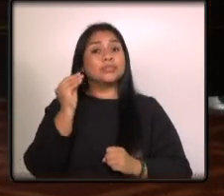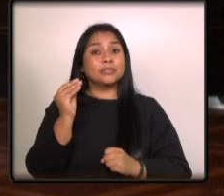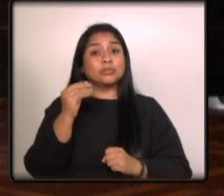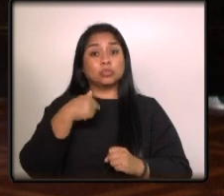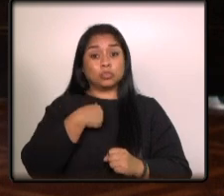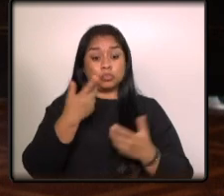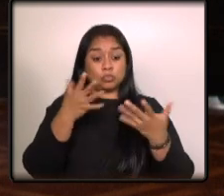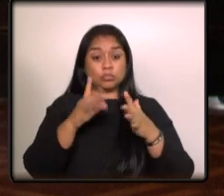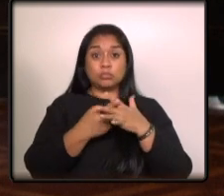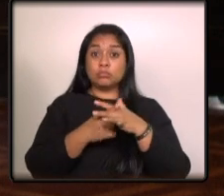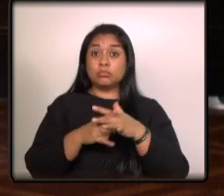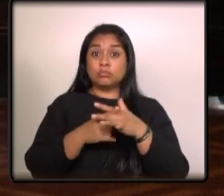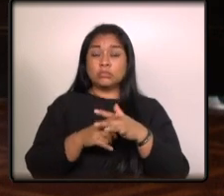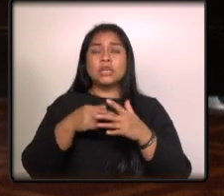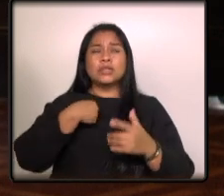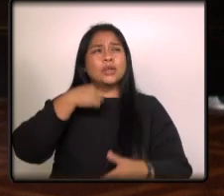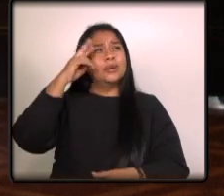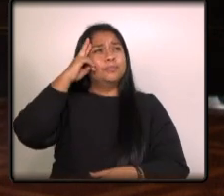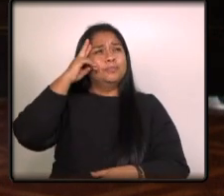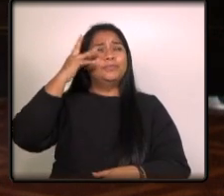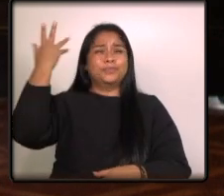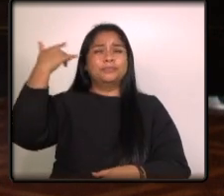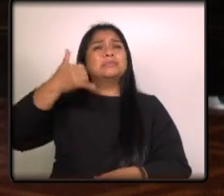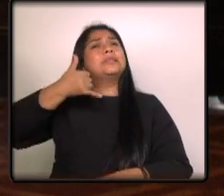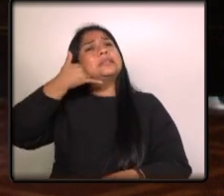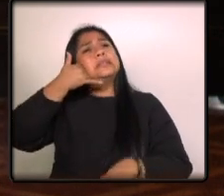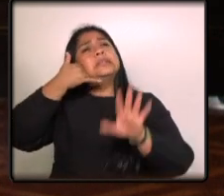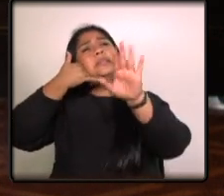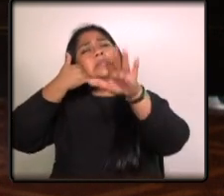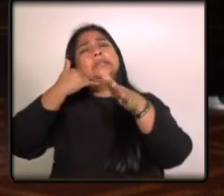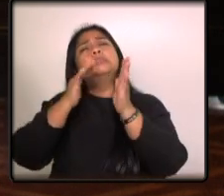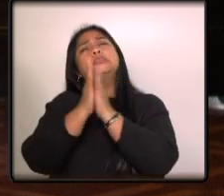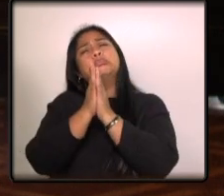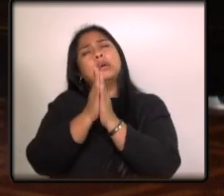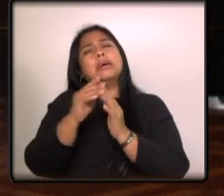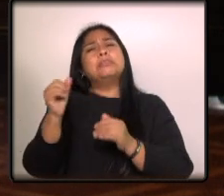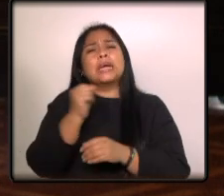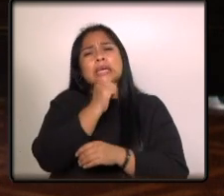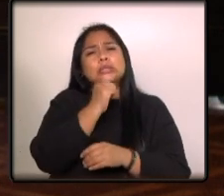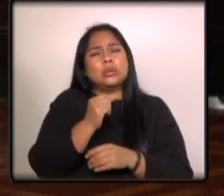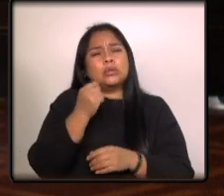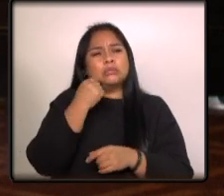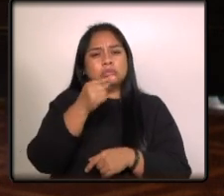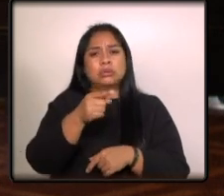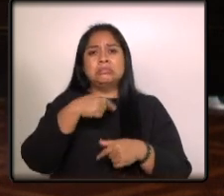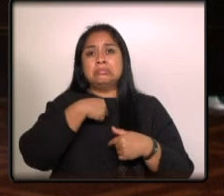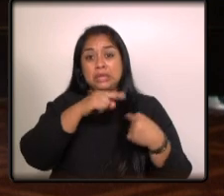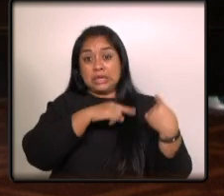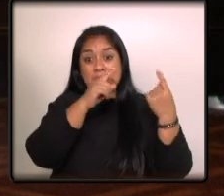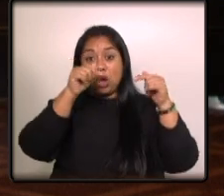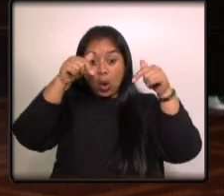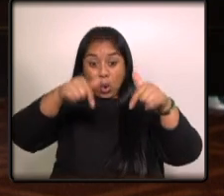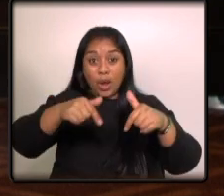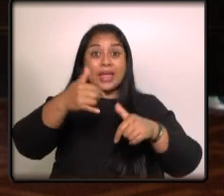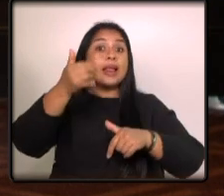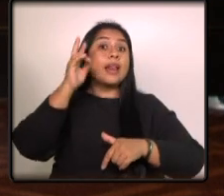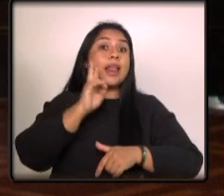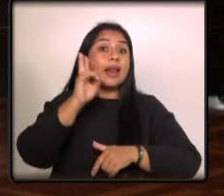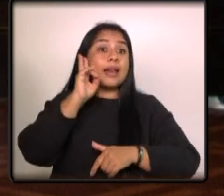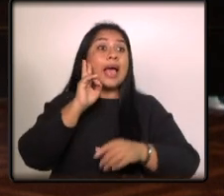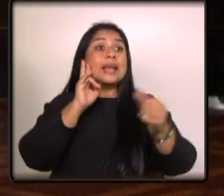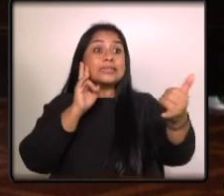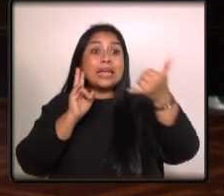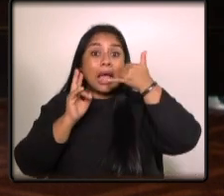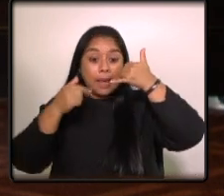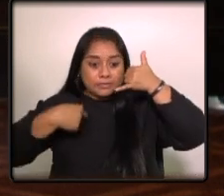cuando yo empecé yo me acuerdo que yo llamaba a la radio ay póngame mi canción y el día de hoy que la radio me llame a mí para invitarme